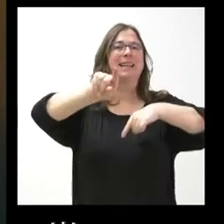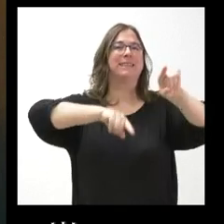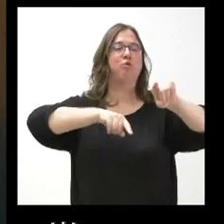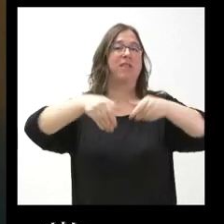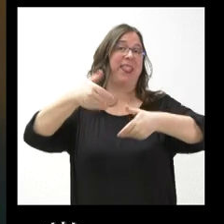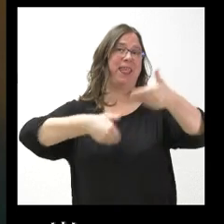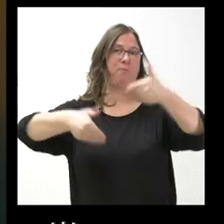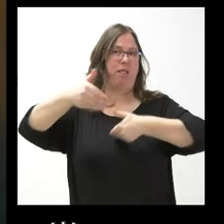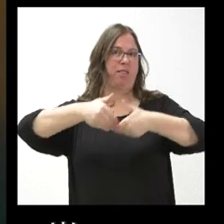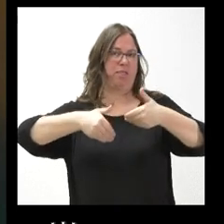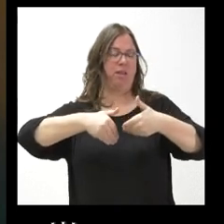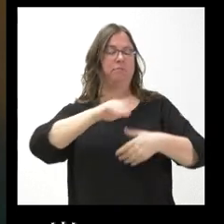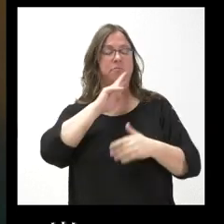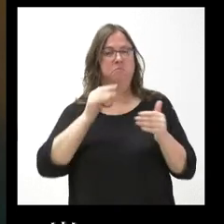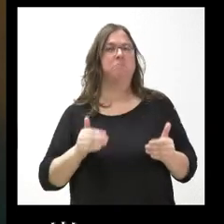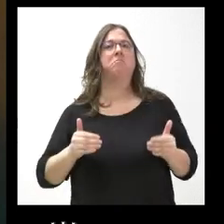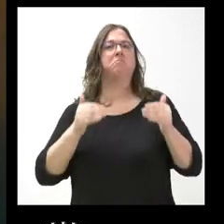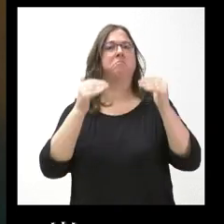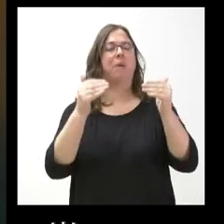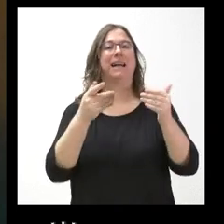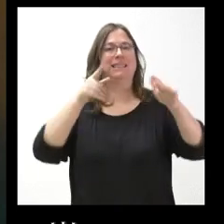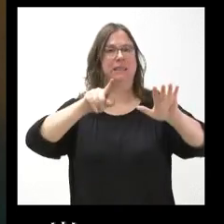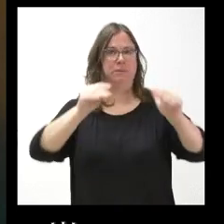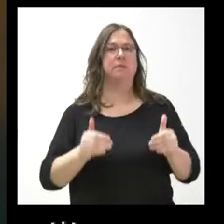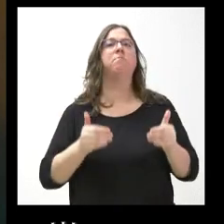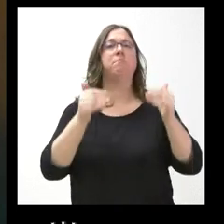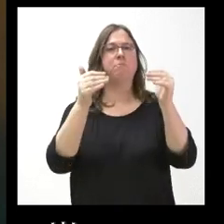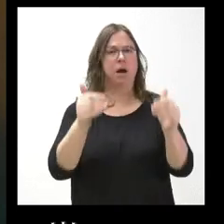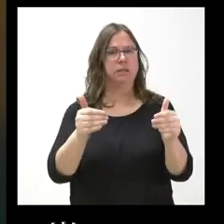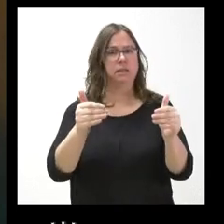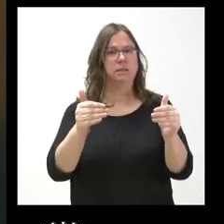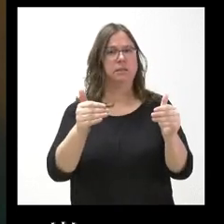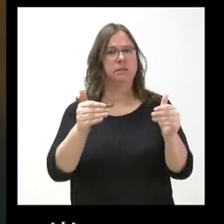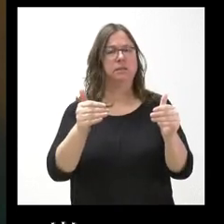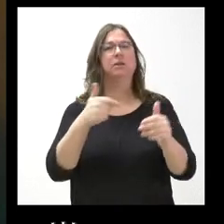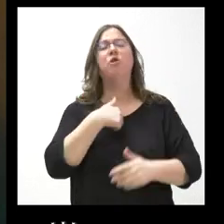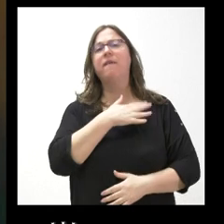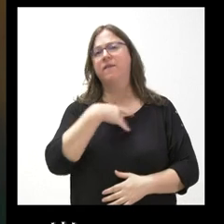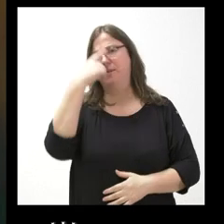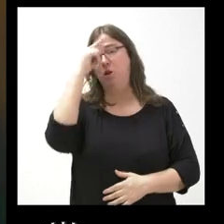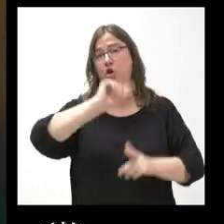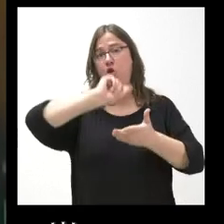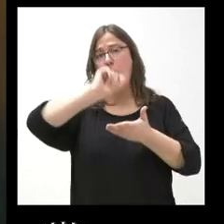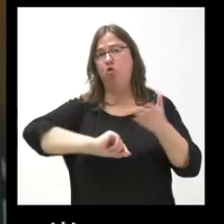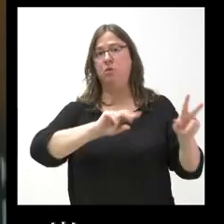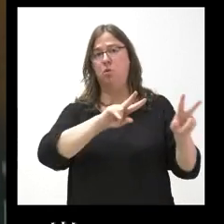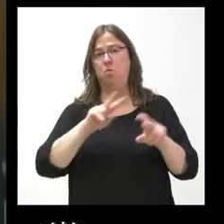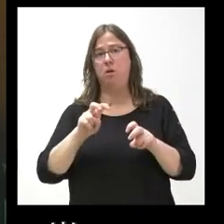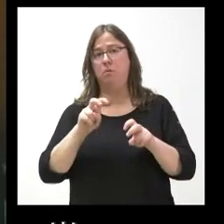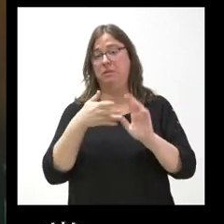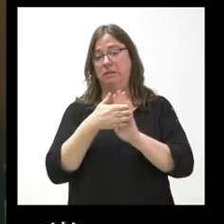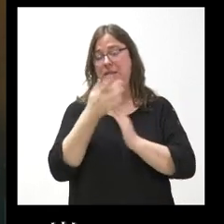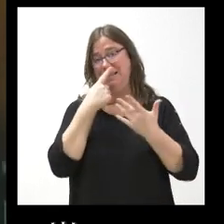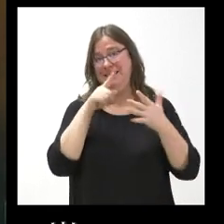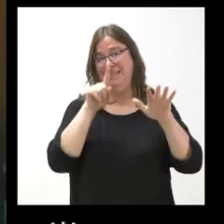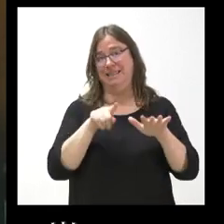bueno, se prorroga ahora por espacio de seis meses. Yo querría saber si el nuevo contrato, es decir, dentro de seis meses